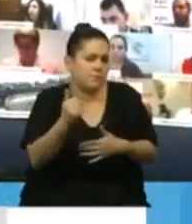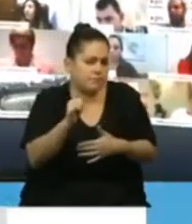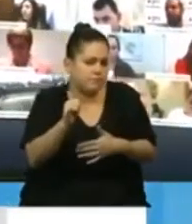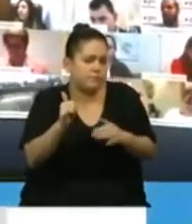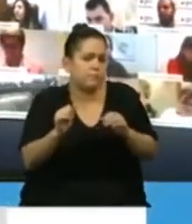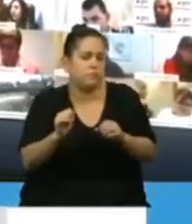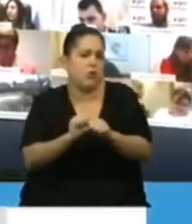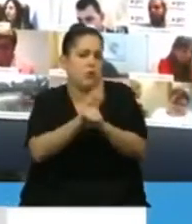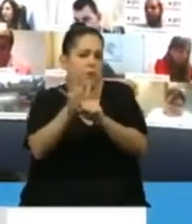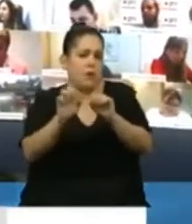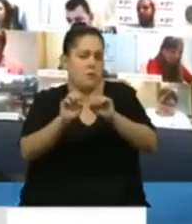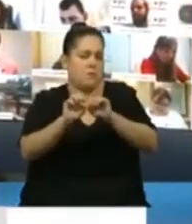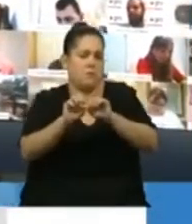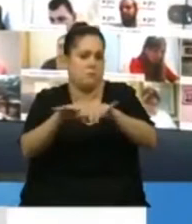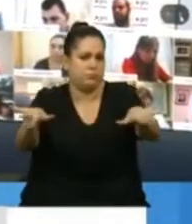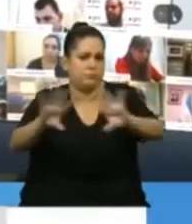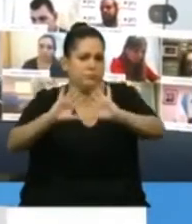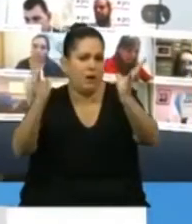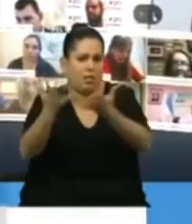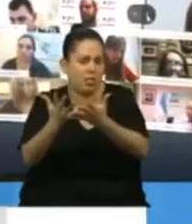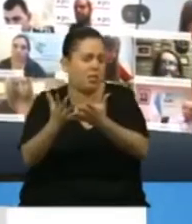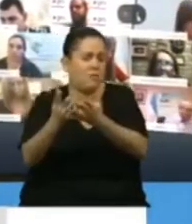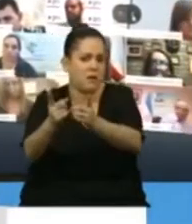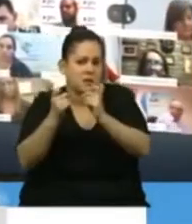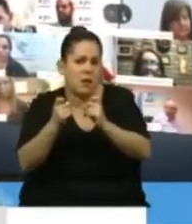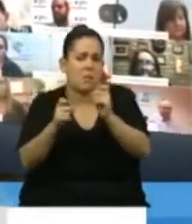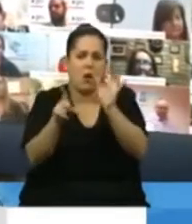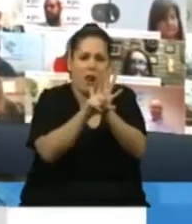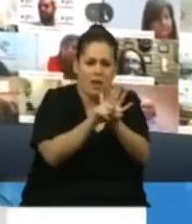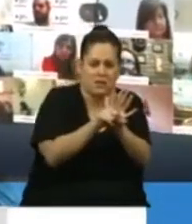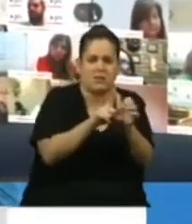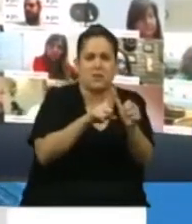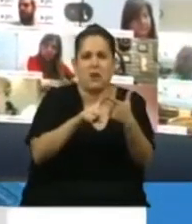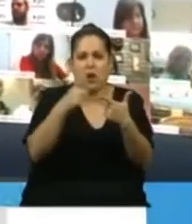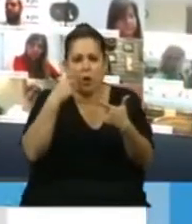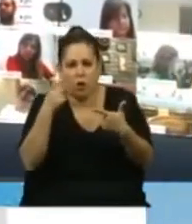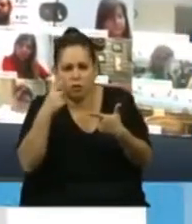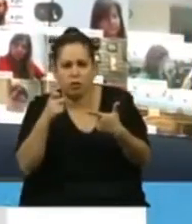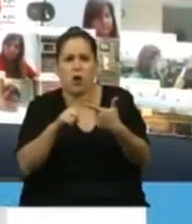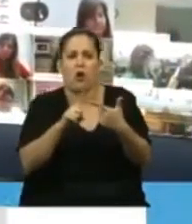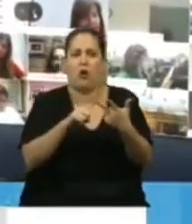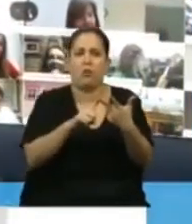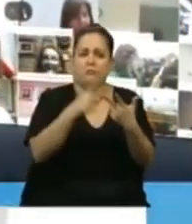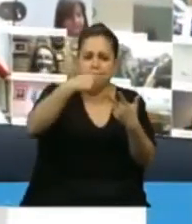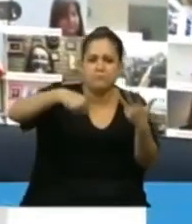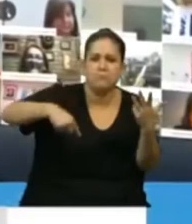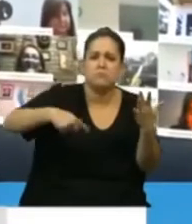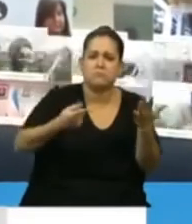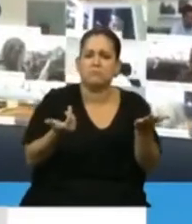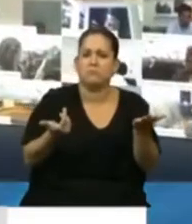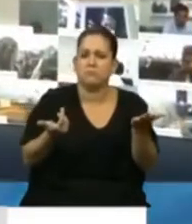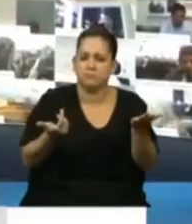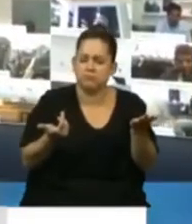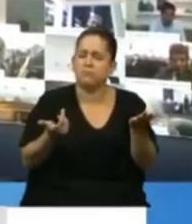necesitamos más legislación, más representación y más control. Destaco en este